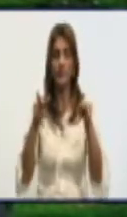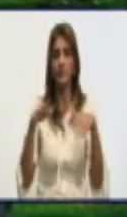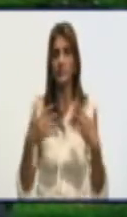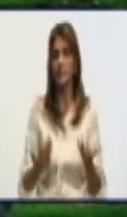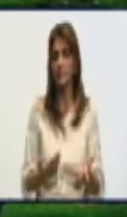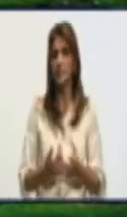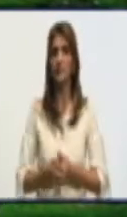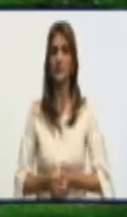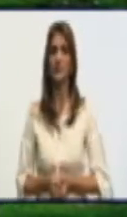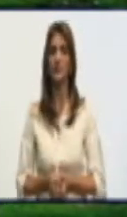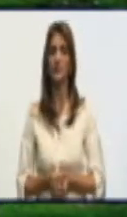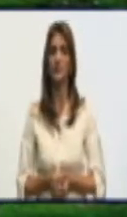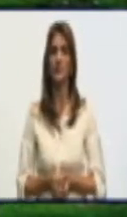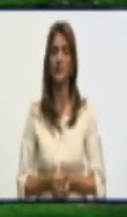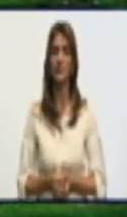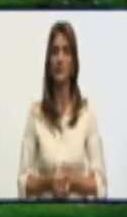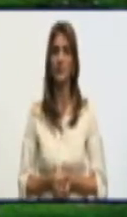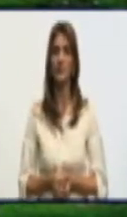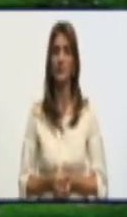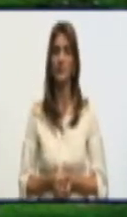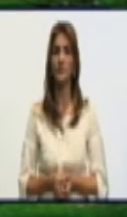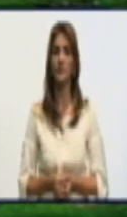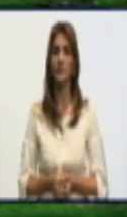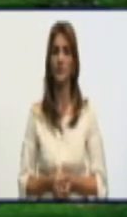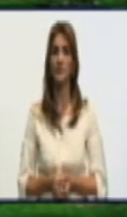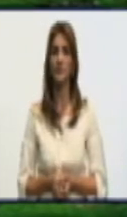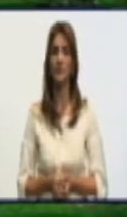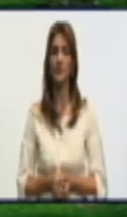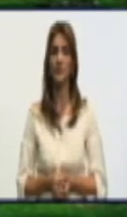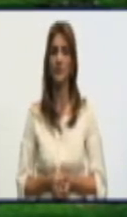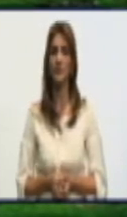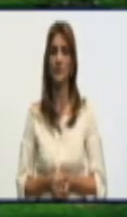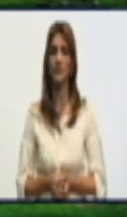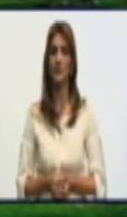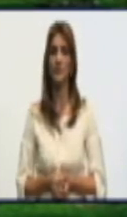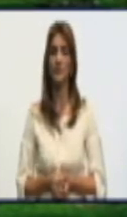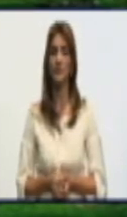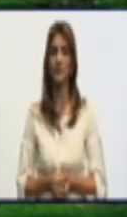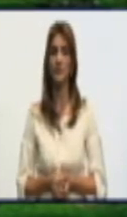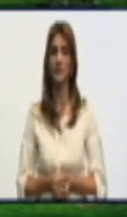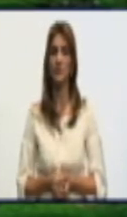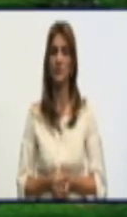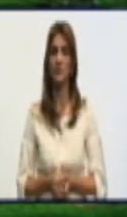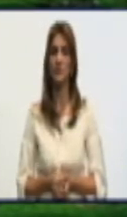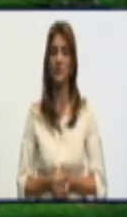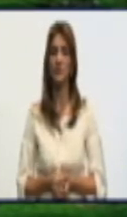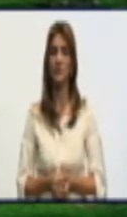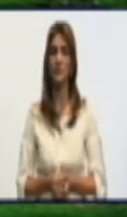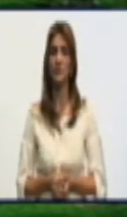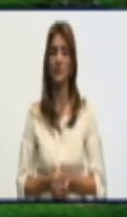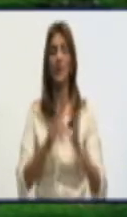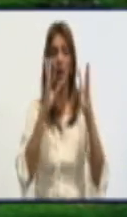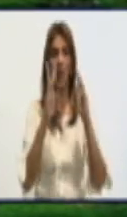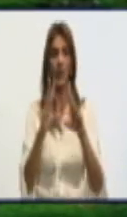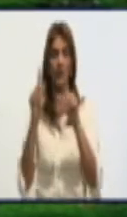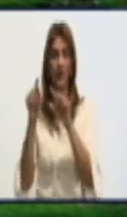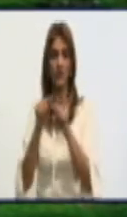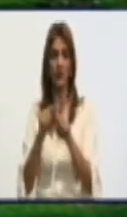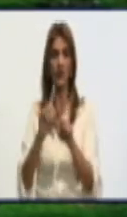baja, los datos que le siguen a continuación son bastante elocuentes.